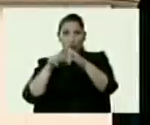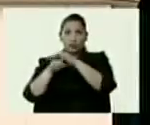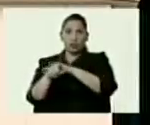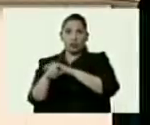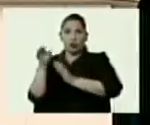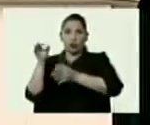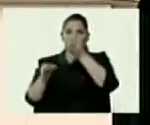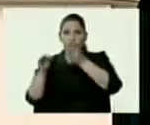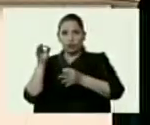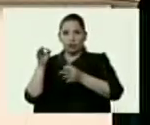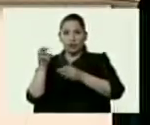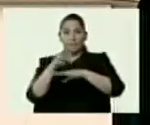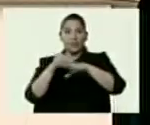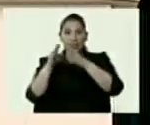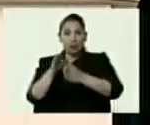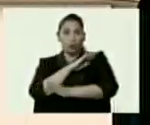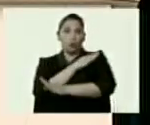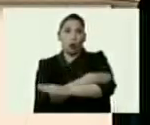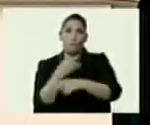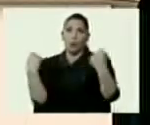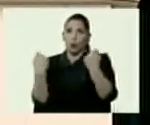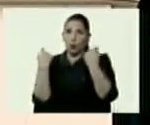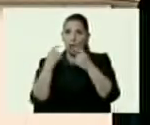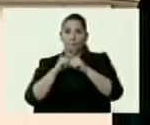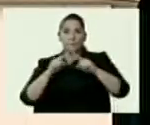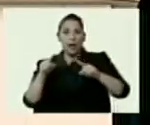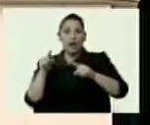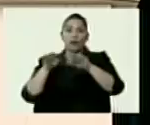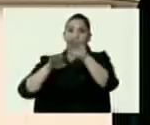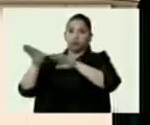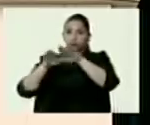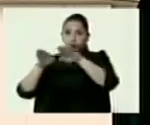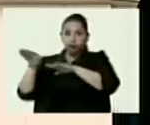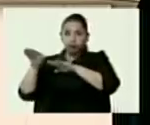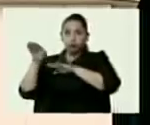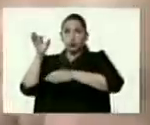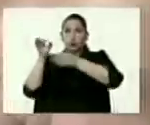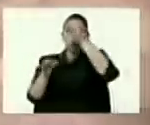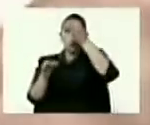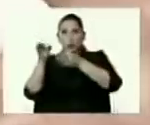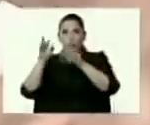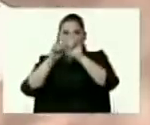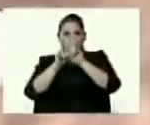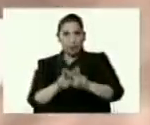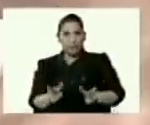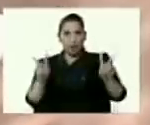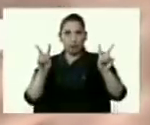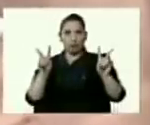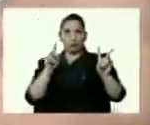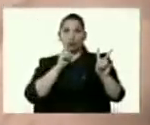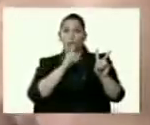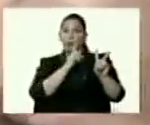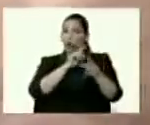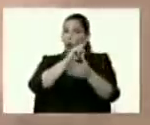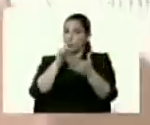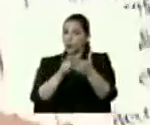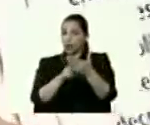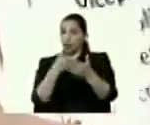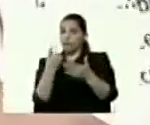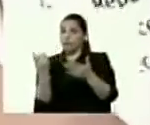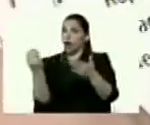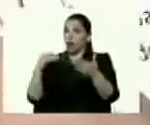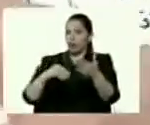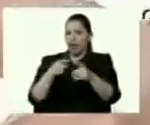Ministerio del Poder Popular para las Relaciones Interiores, Justicia y Paz. Entonces ellos